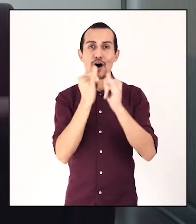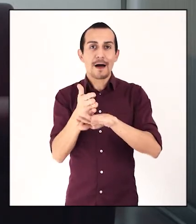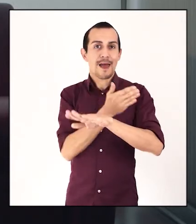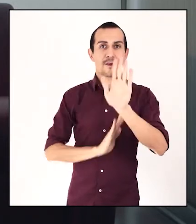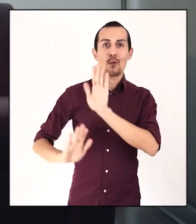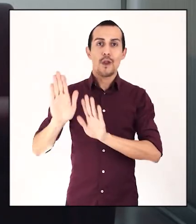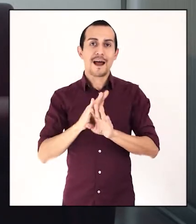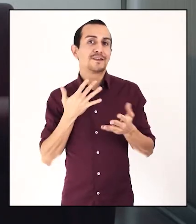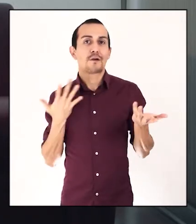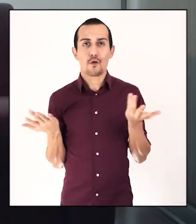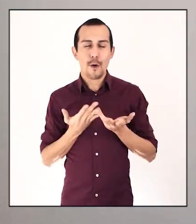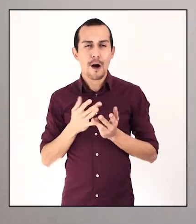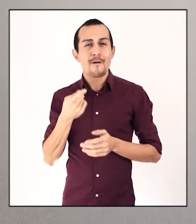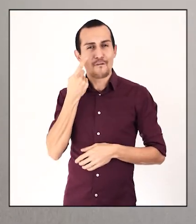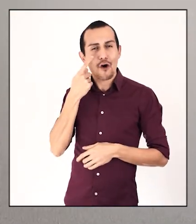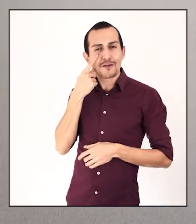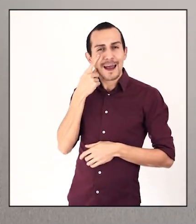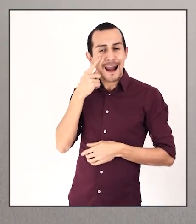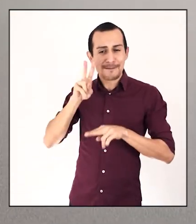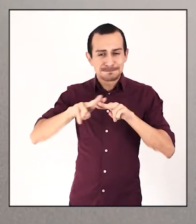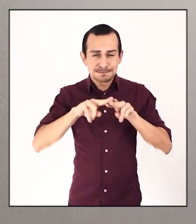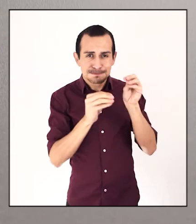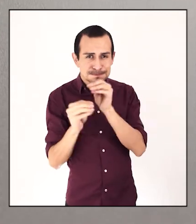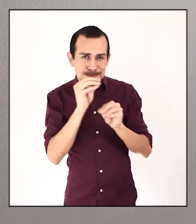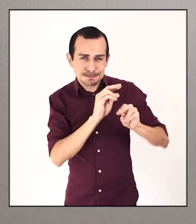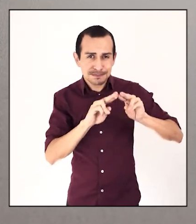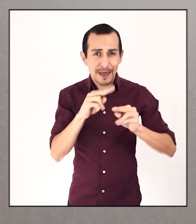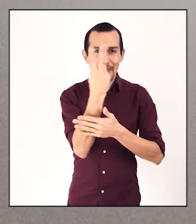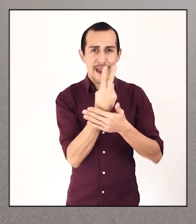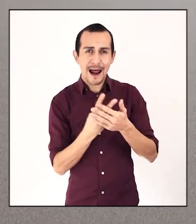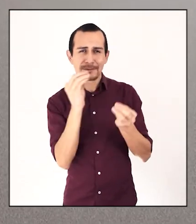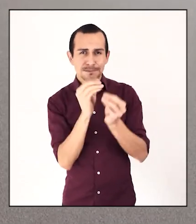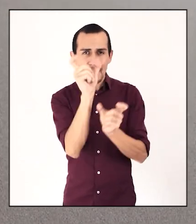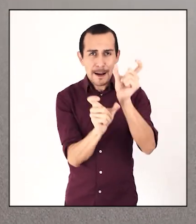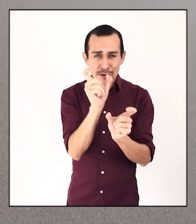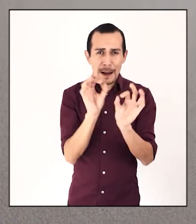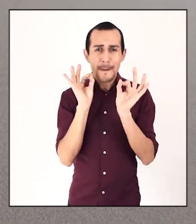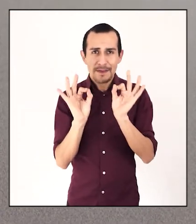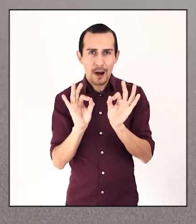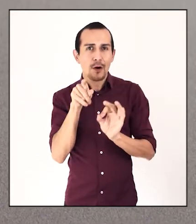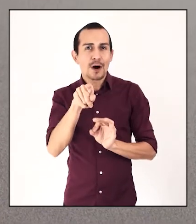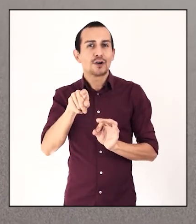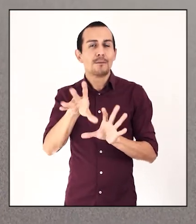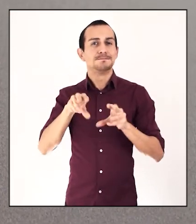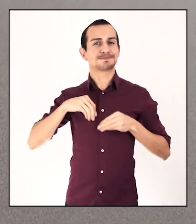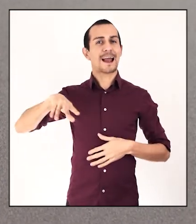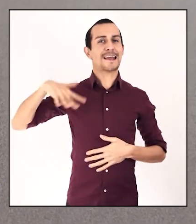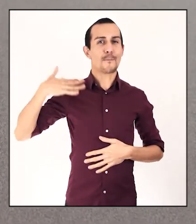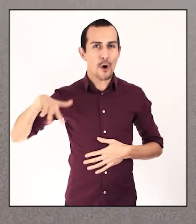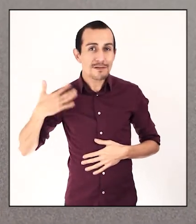para prepararse frente a eso es reconocer la creación del arte y la creación del artista en particular como algo